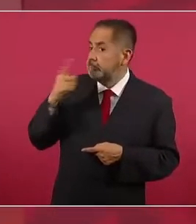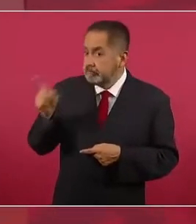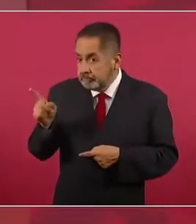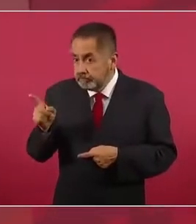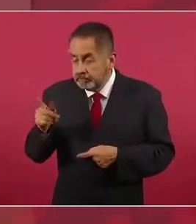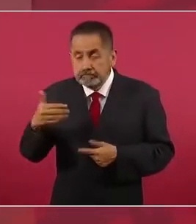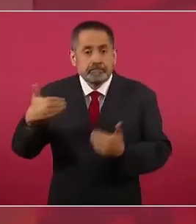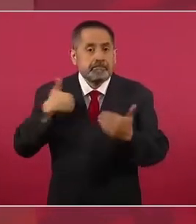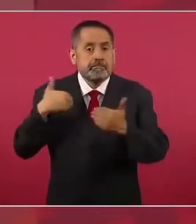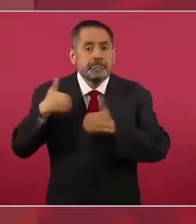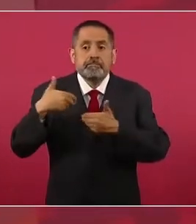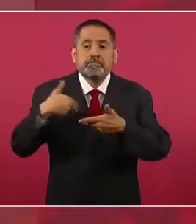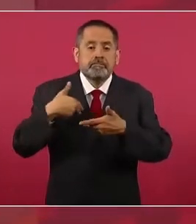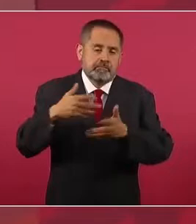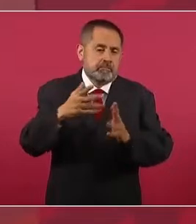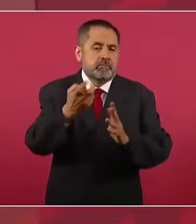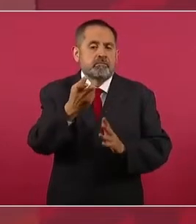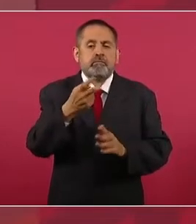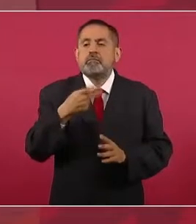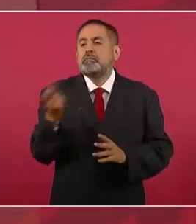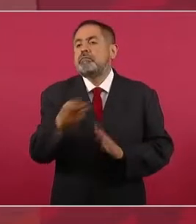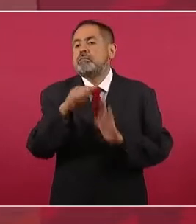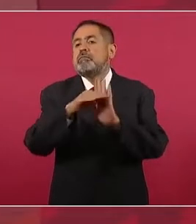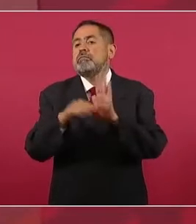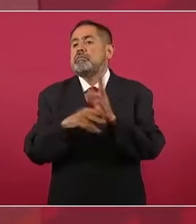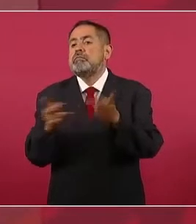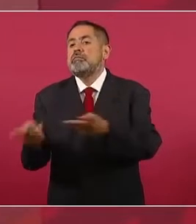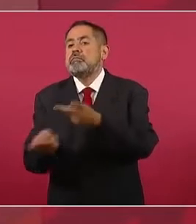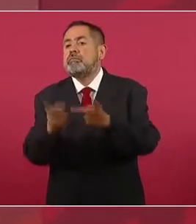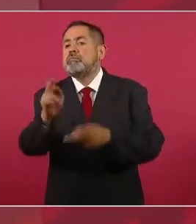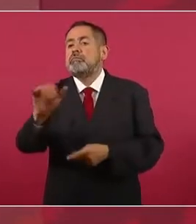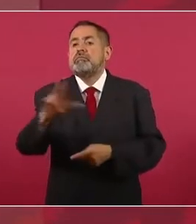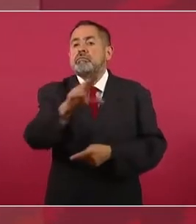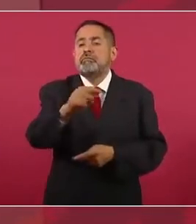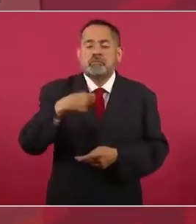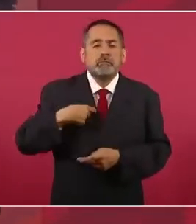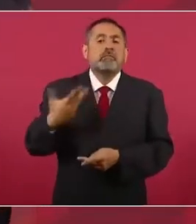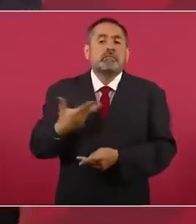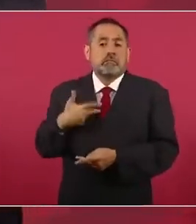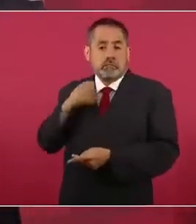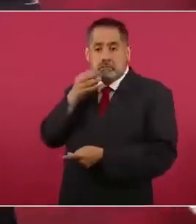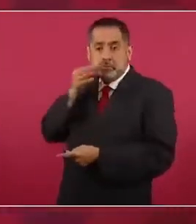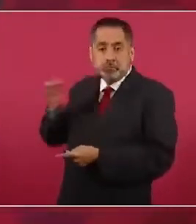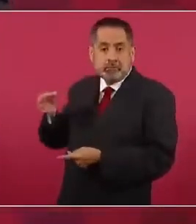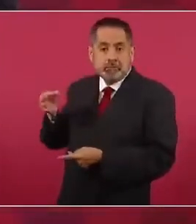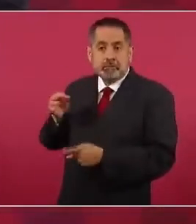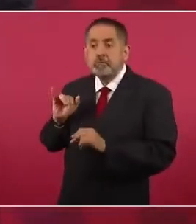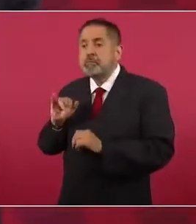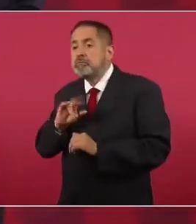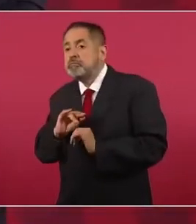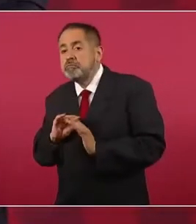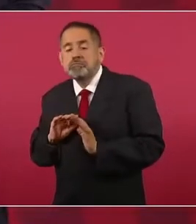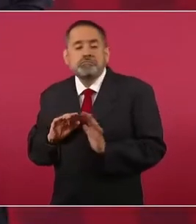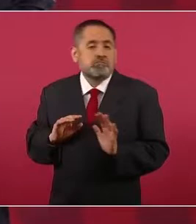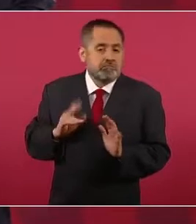pública, que entonces sí nosotros